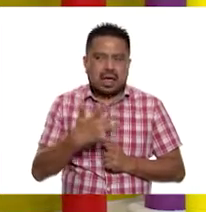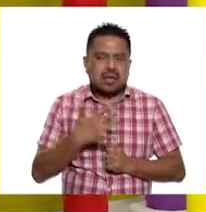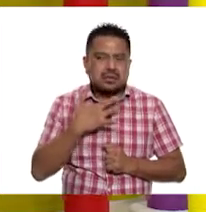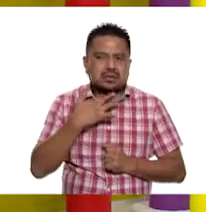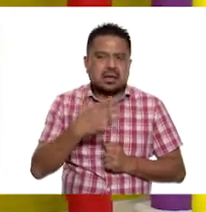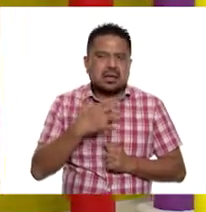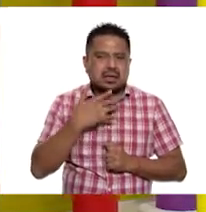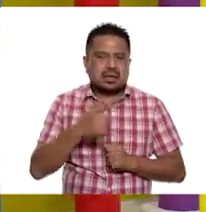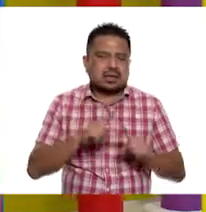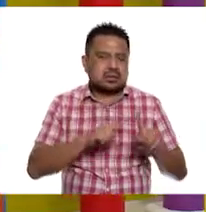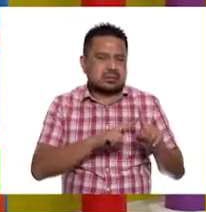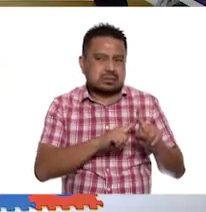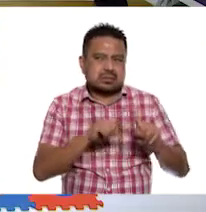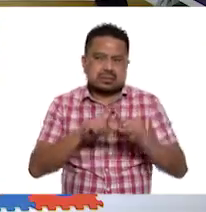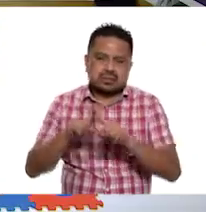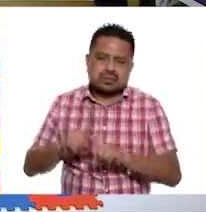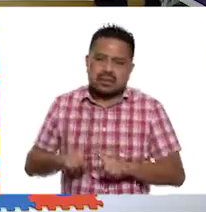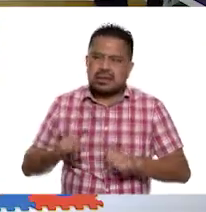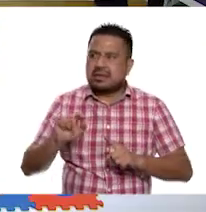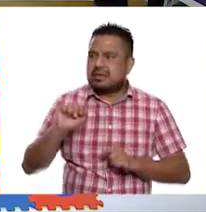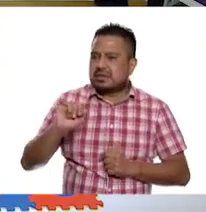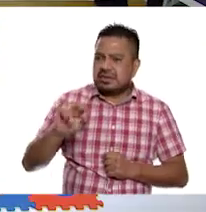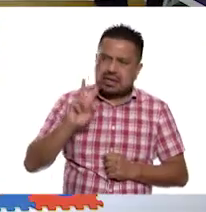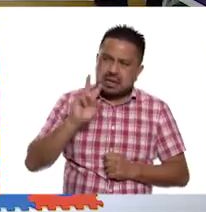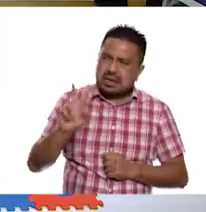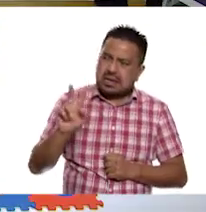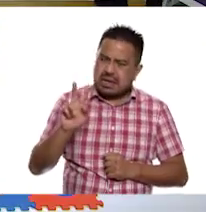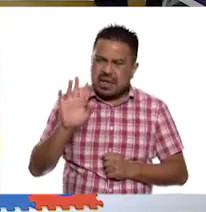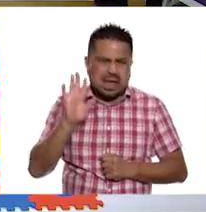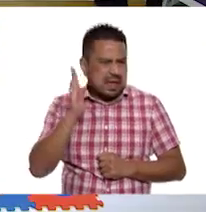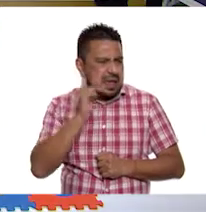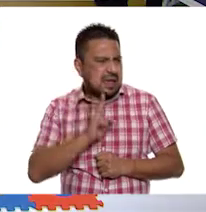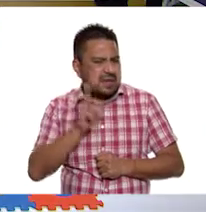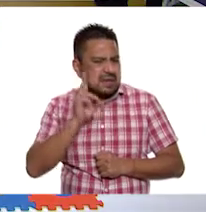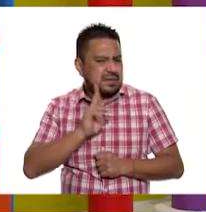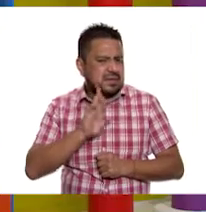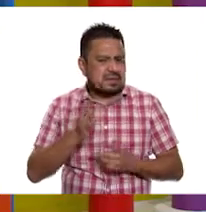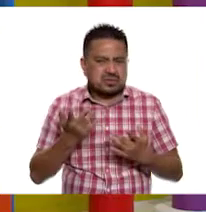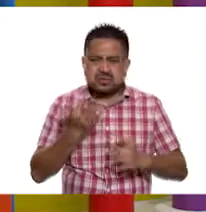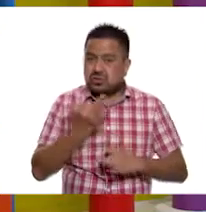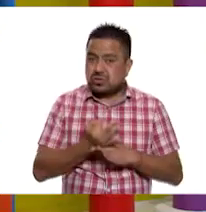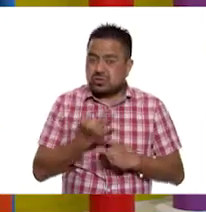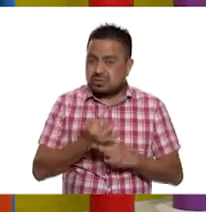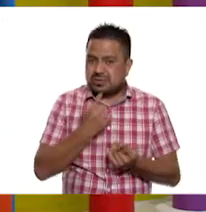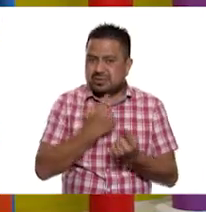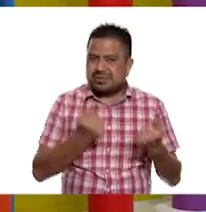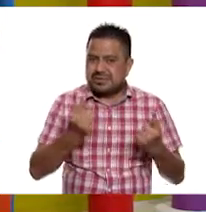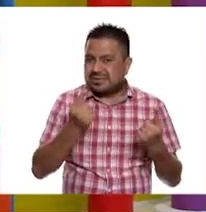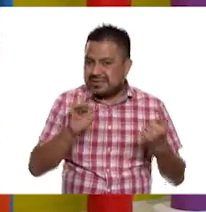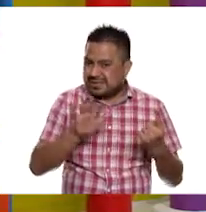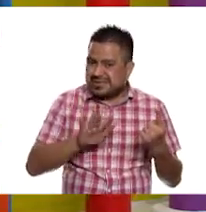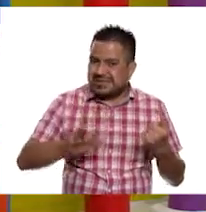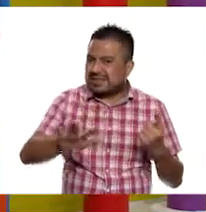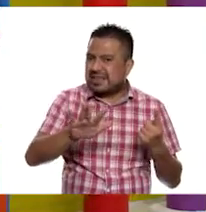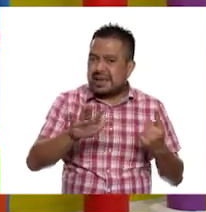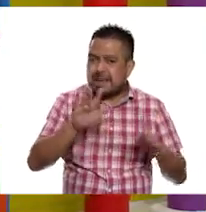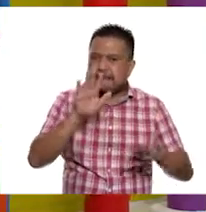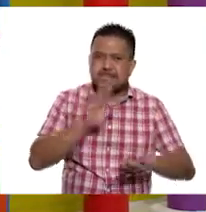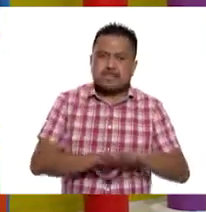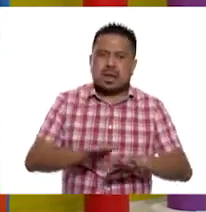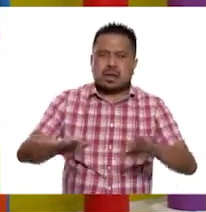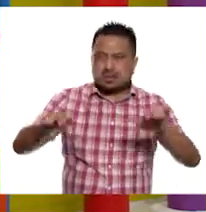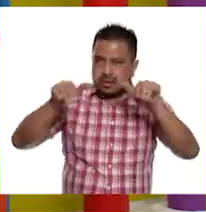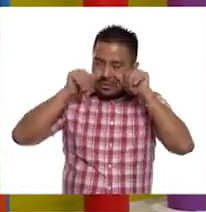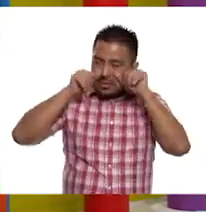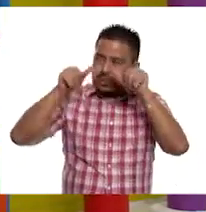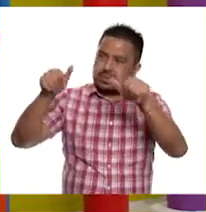distintas. ¡Ajá! ¿O cuántas serán, amigos y amigas? Pero como nuestros niños y nuestras niñas están muy